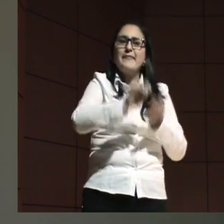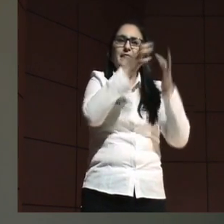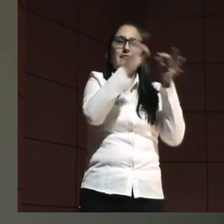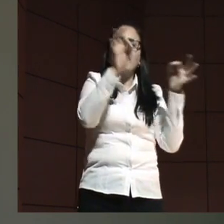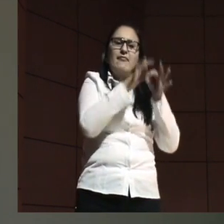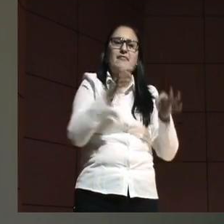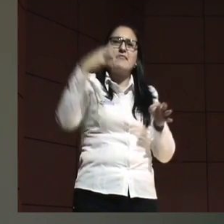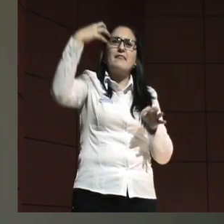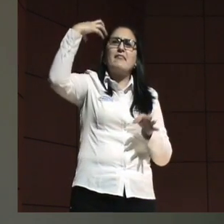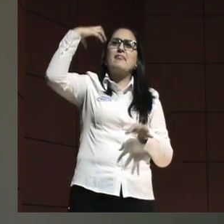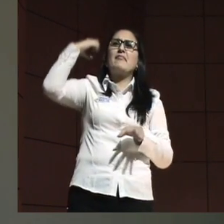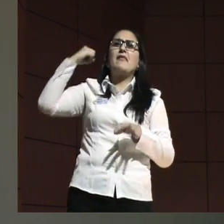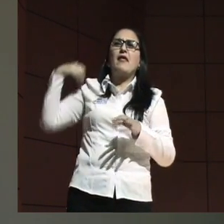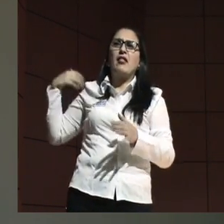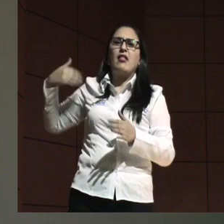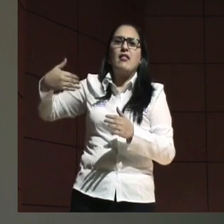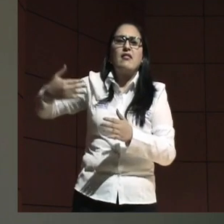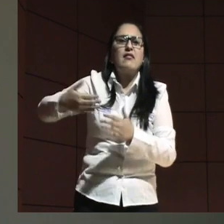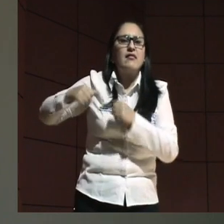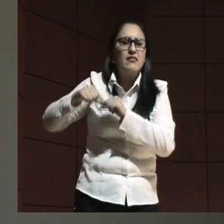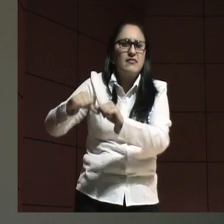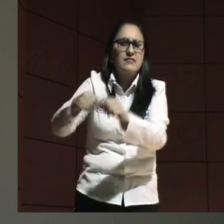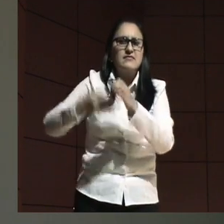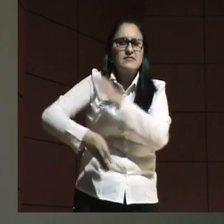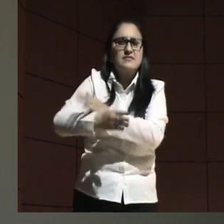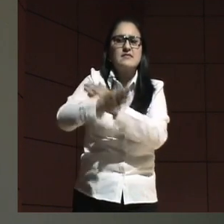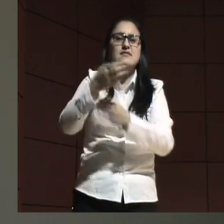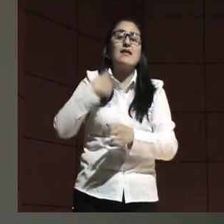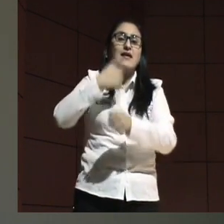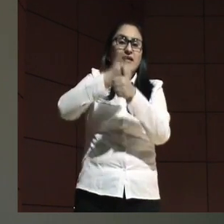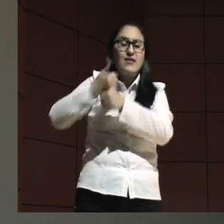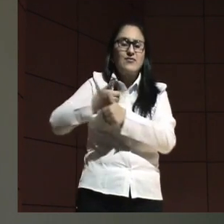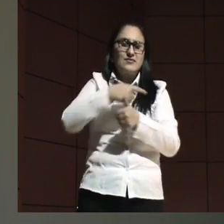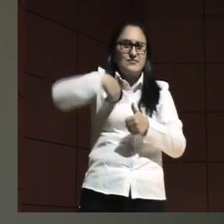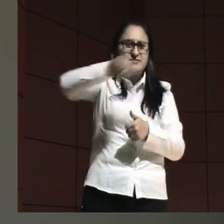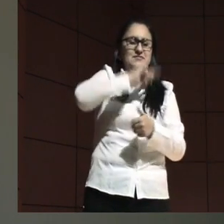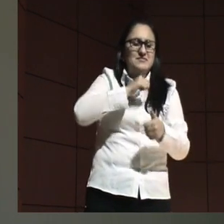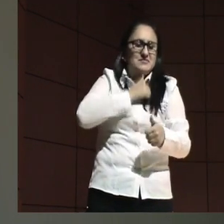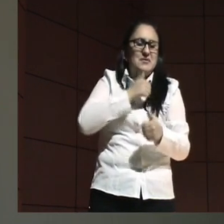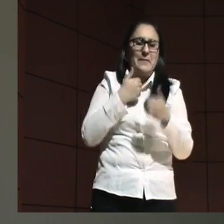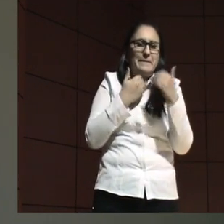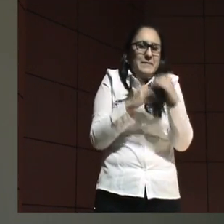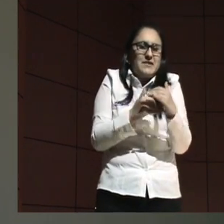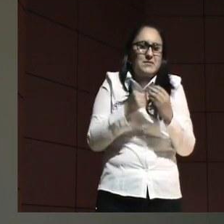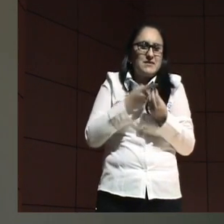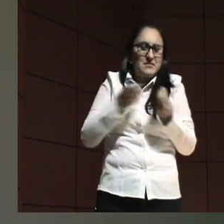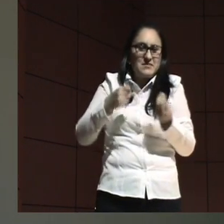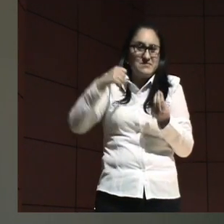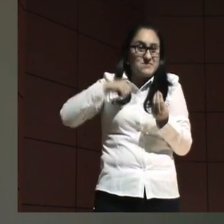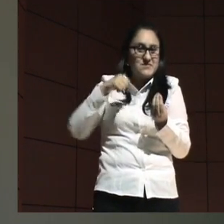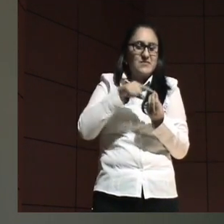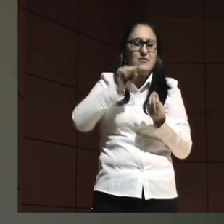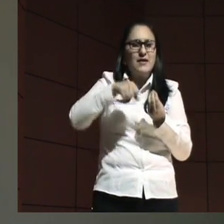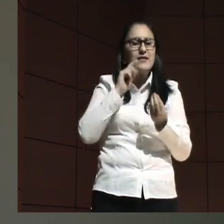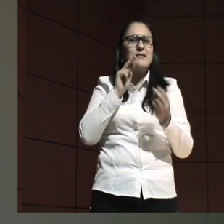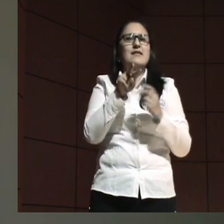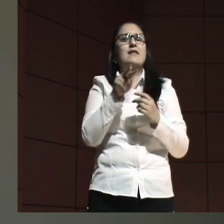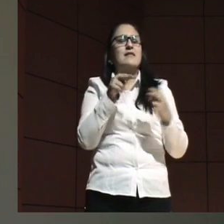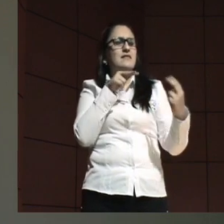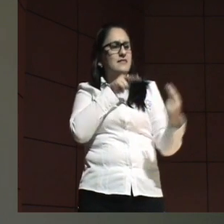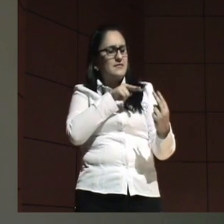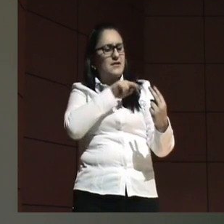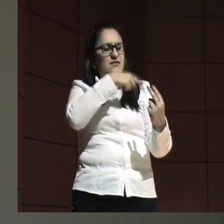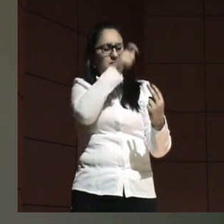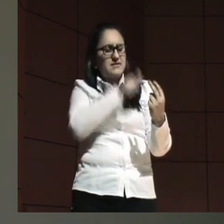Hoy, si cada uno de nosotros tenemos estos dos mínimos elementos, mínimos elementos, poderse mirar en el otro y